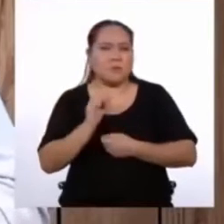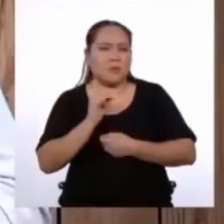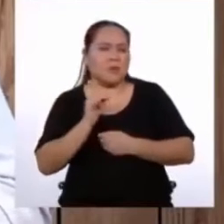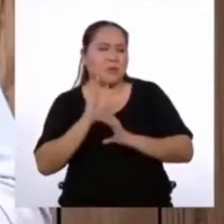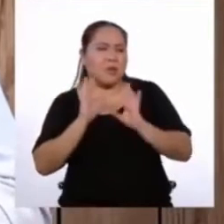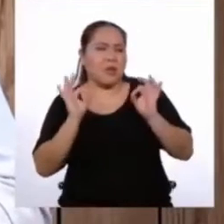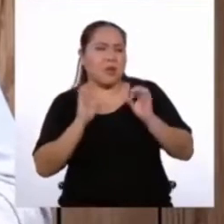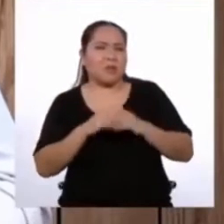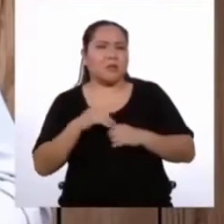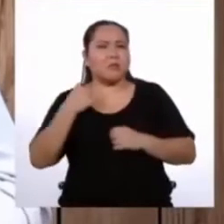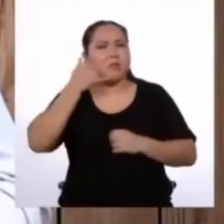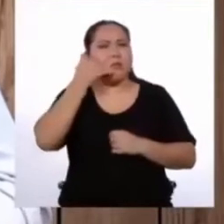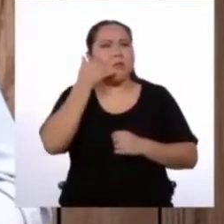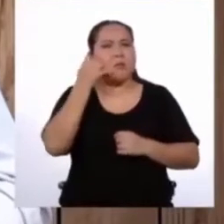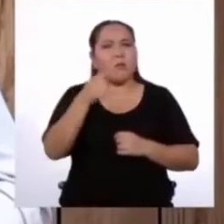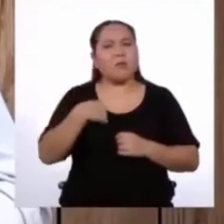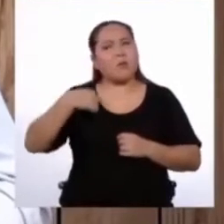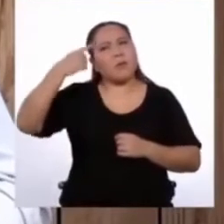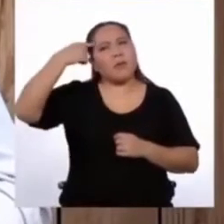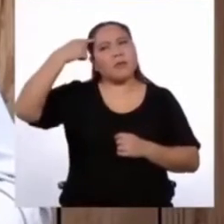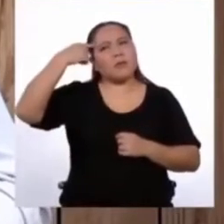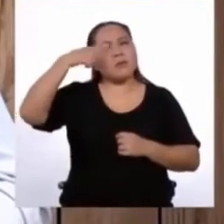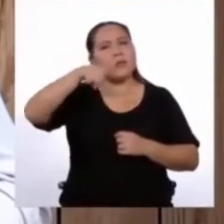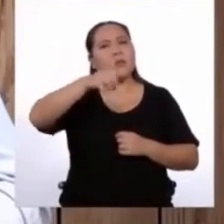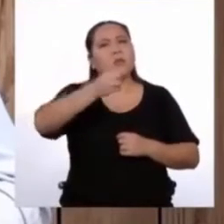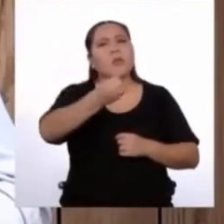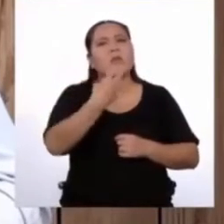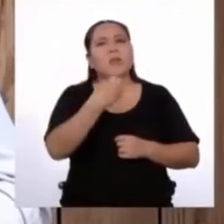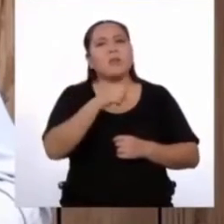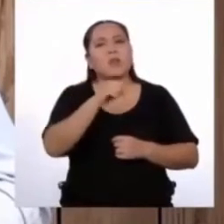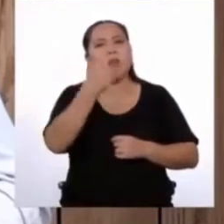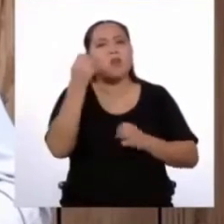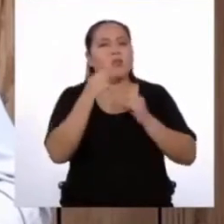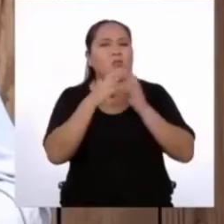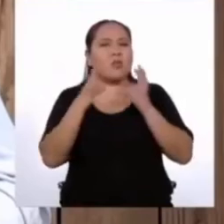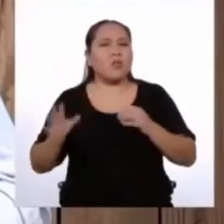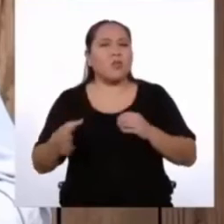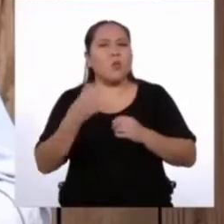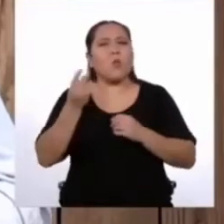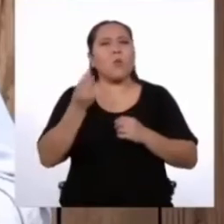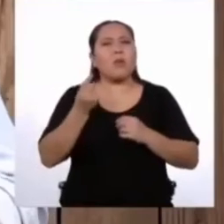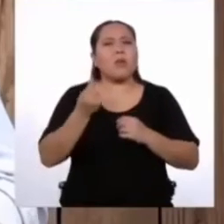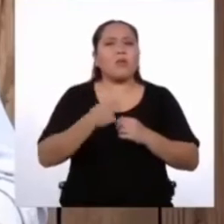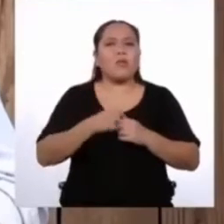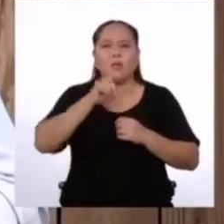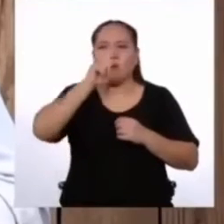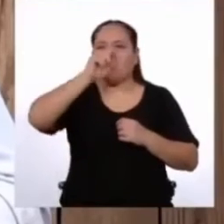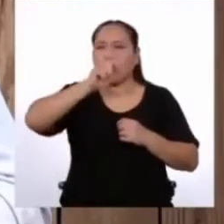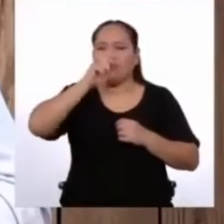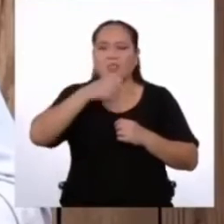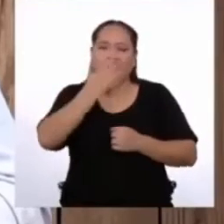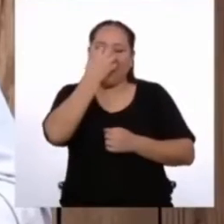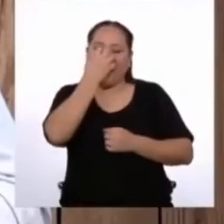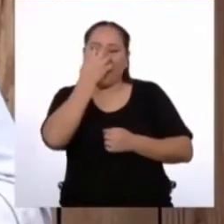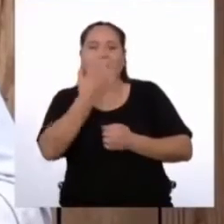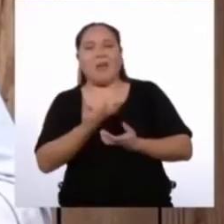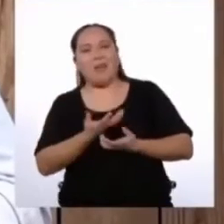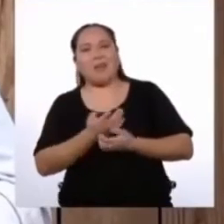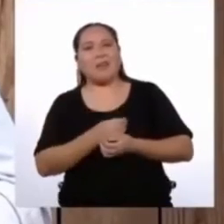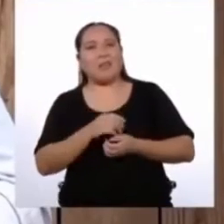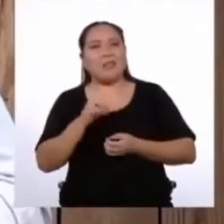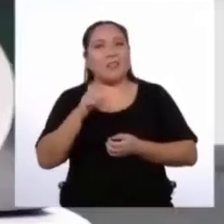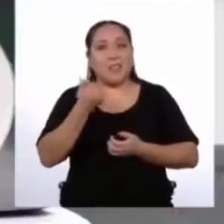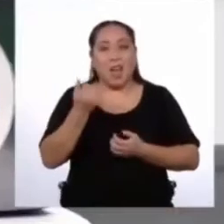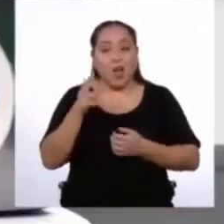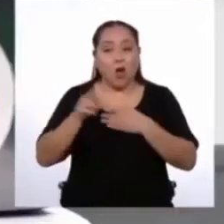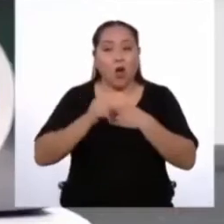importante. Solo te llamaba porque me quedé pensando en eso que me contaste el otro día de tu perrito y tu lorito. ¡Qué gracioso! ¿Ya aprendió a imitar otro